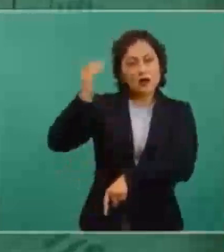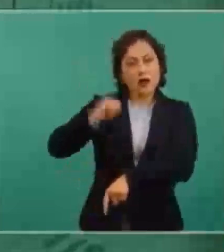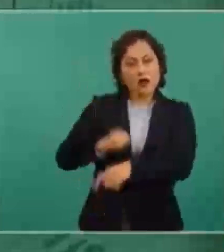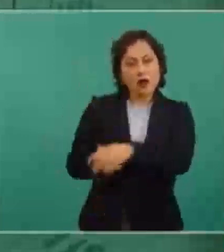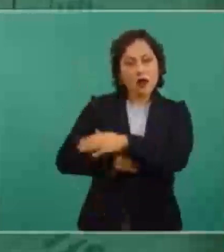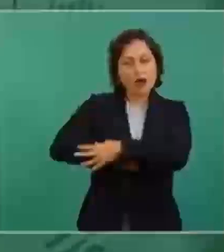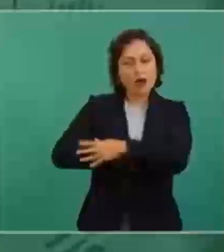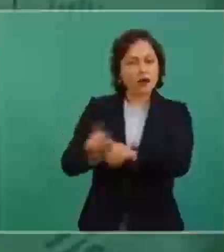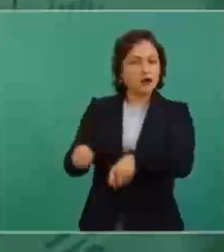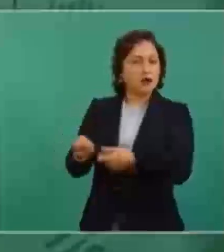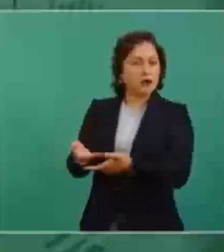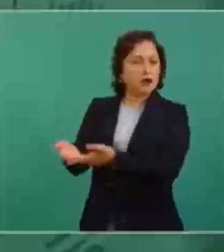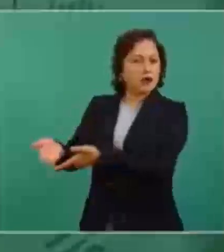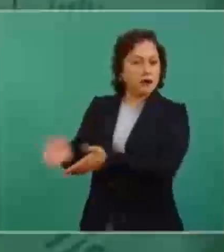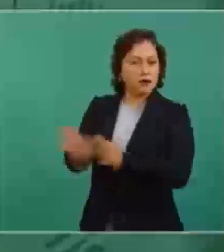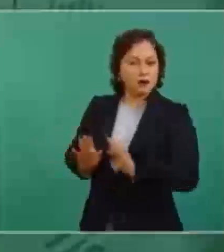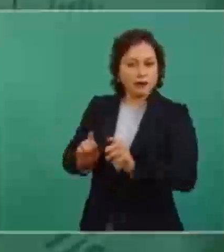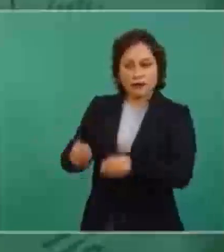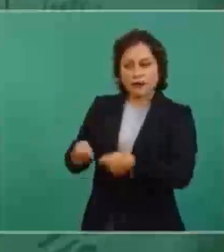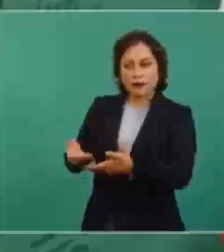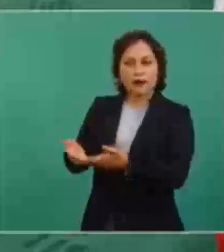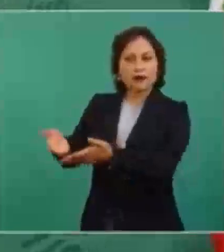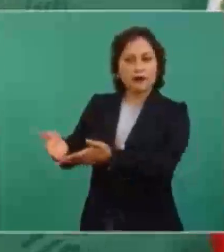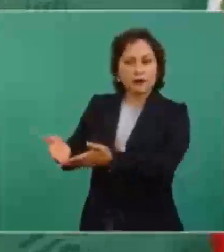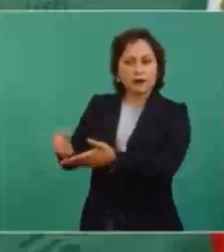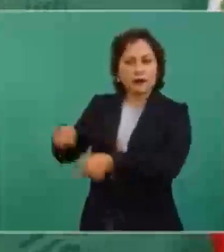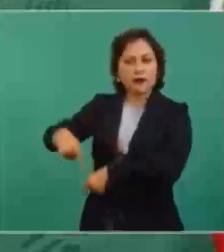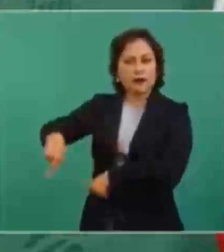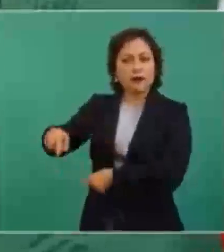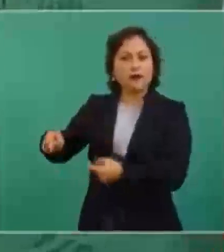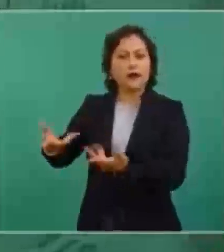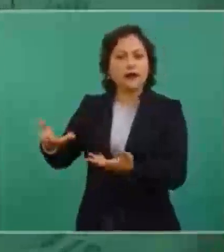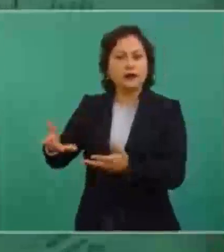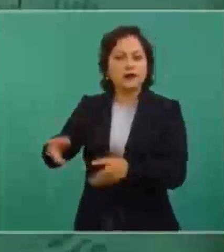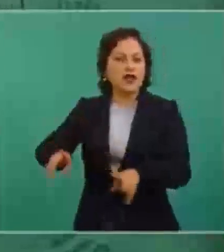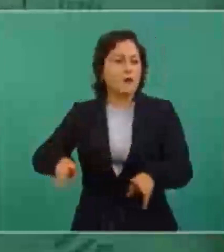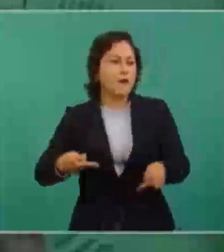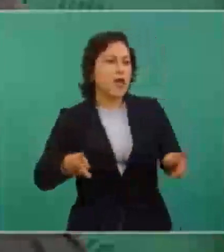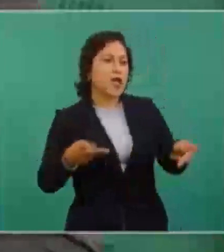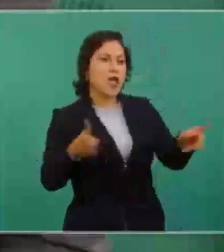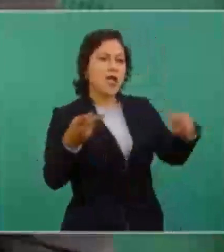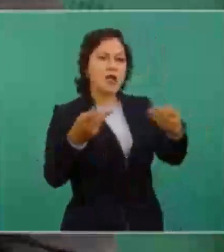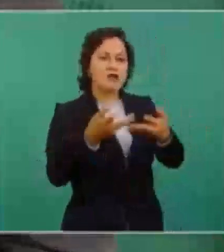de los altos funcionarios públicos y ellos vendieron las concesiones.